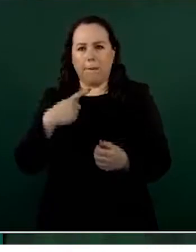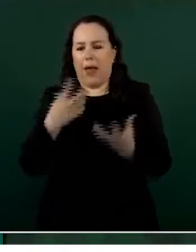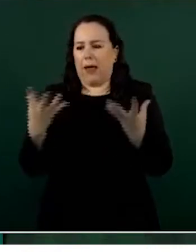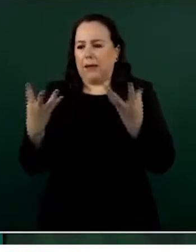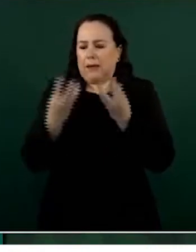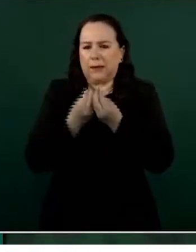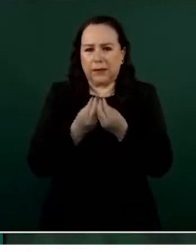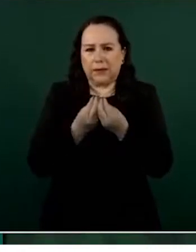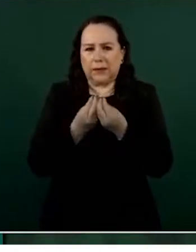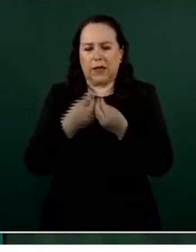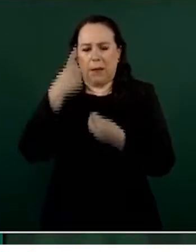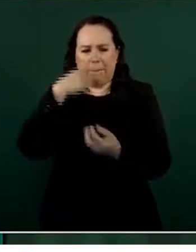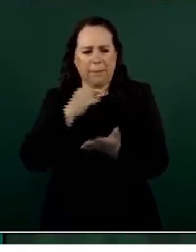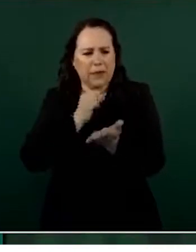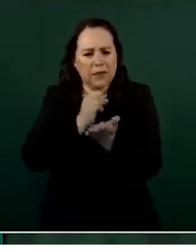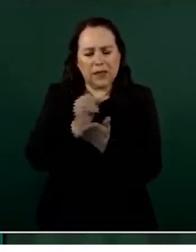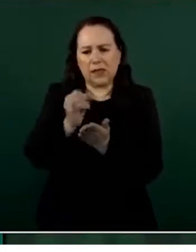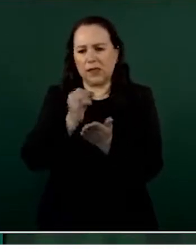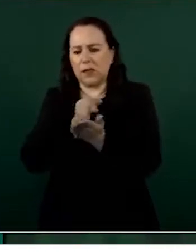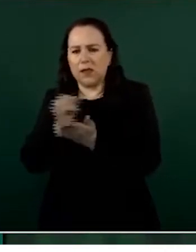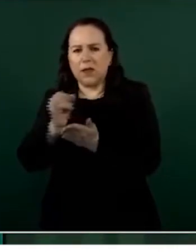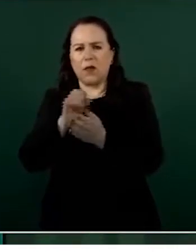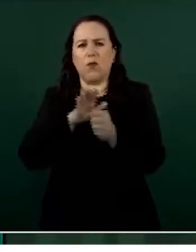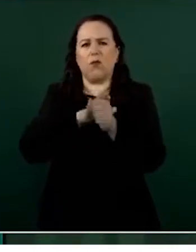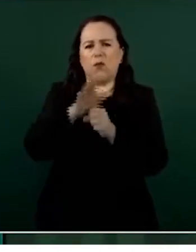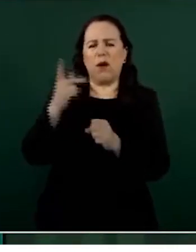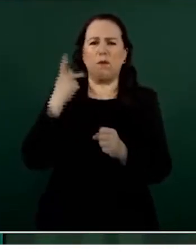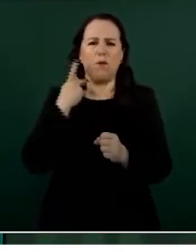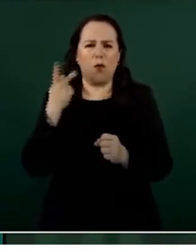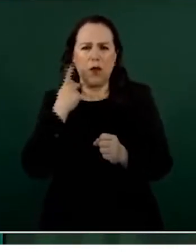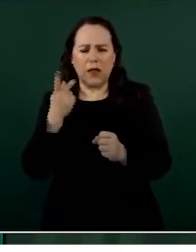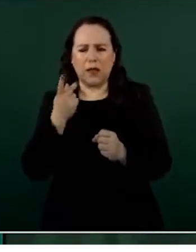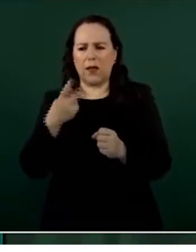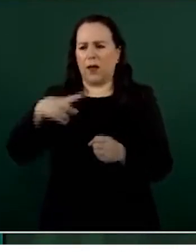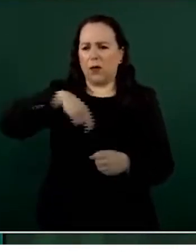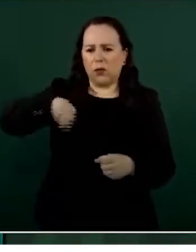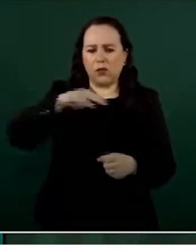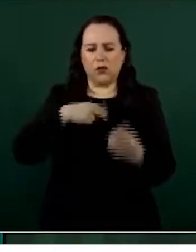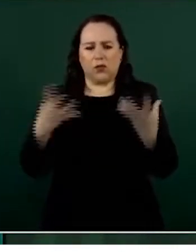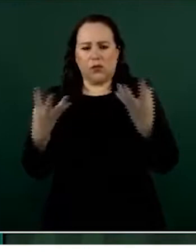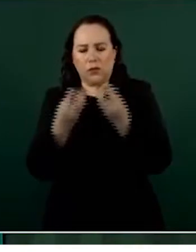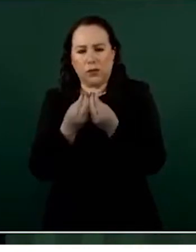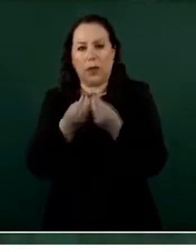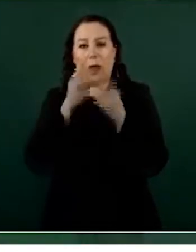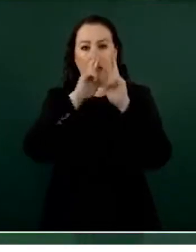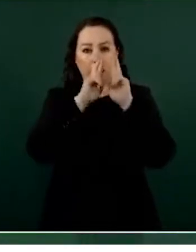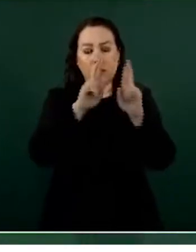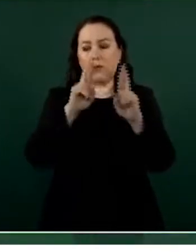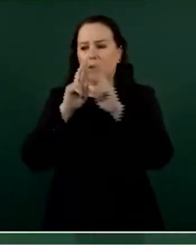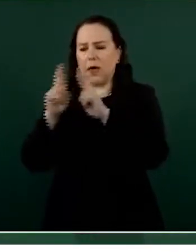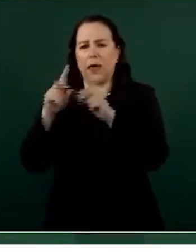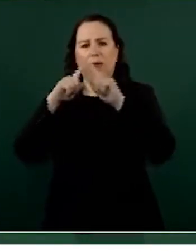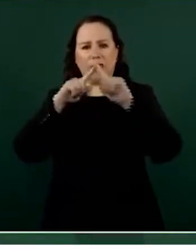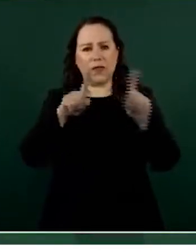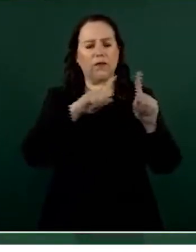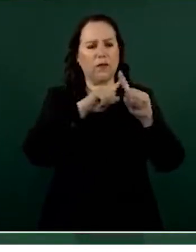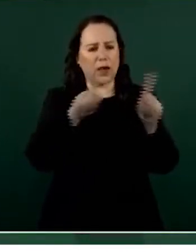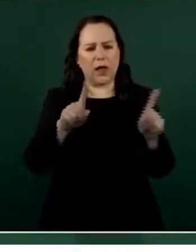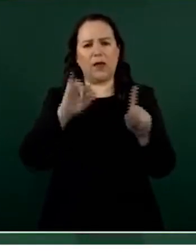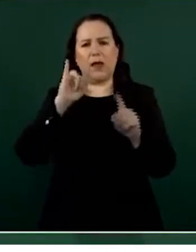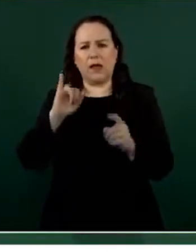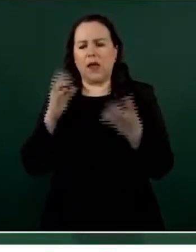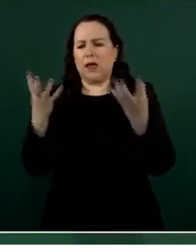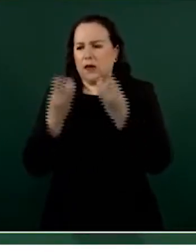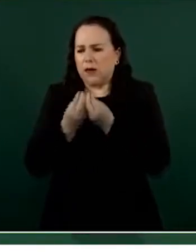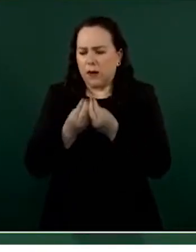en las decisiones públicas porque el futuro de nuestro país o lo construimos juntos, respetando nuestras diferencias e impulsando los puntos